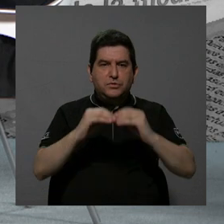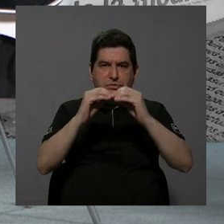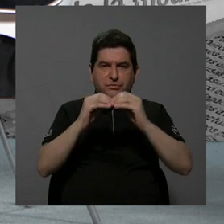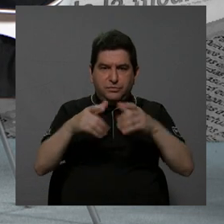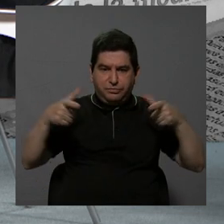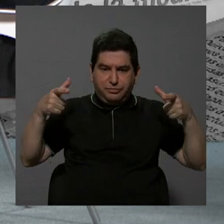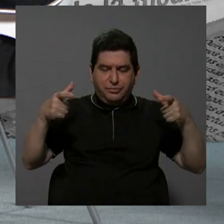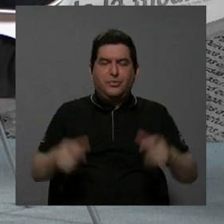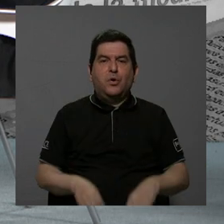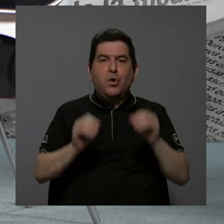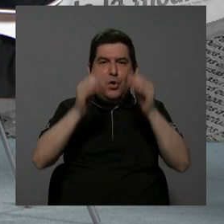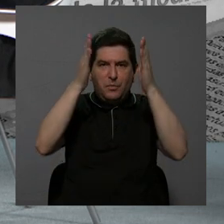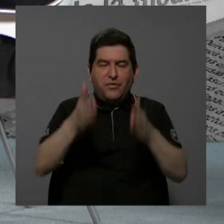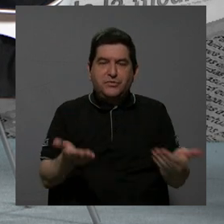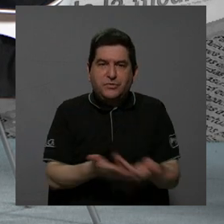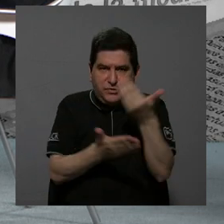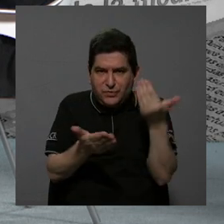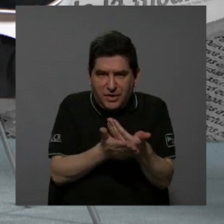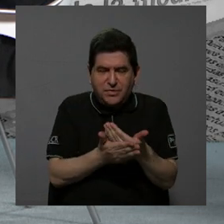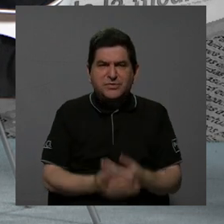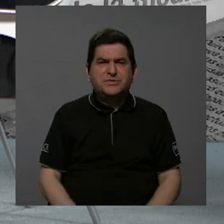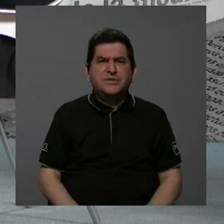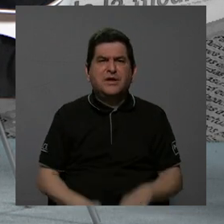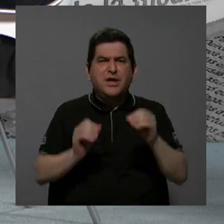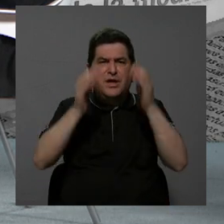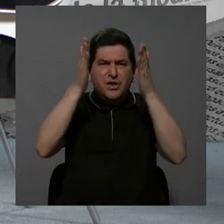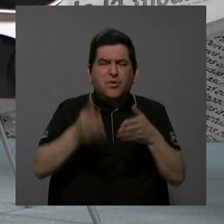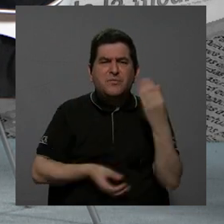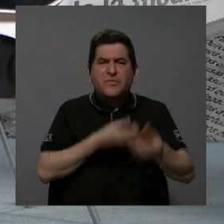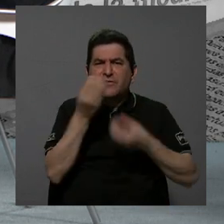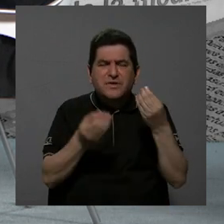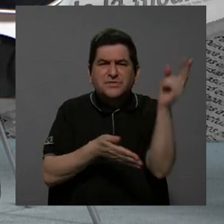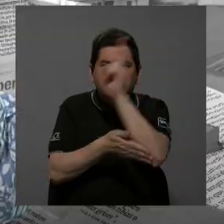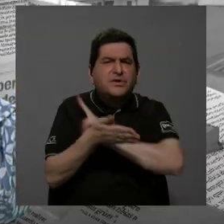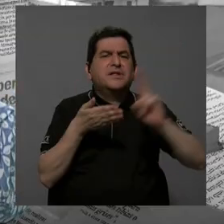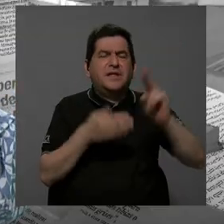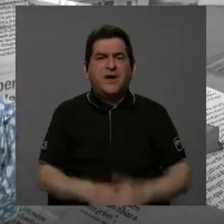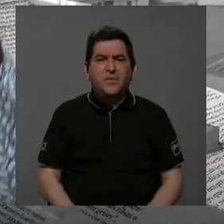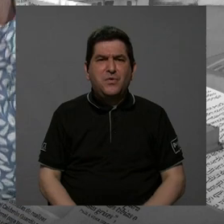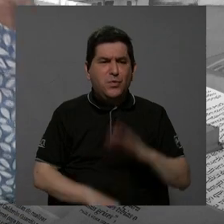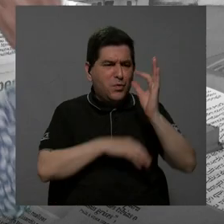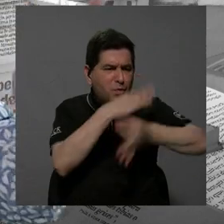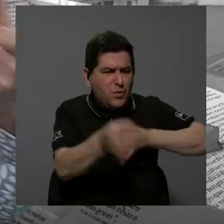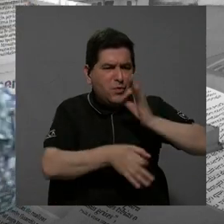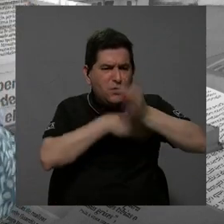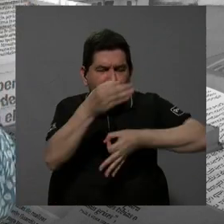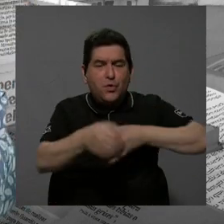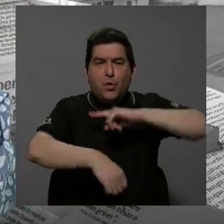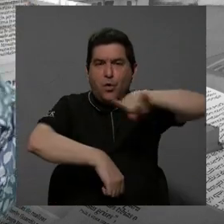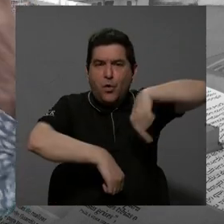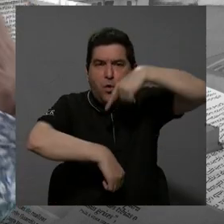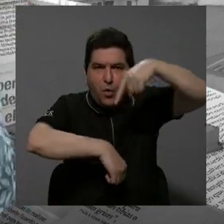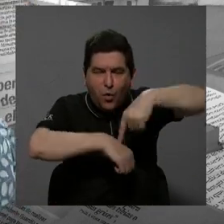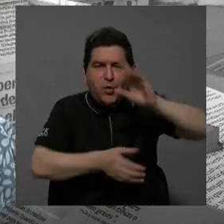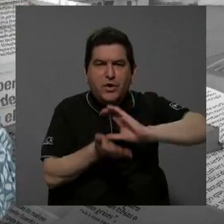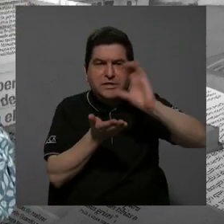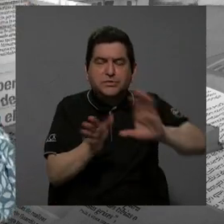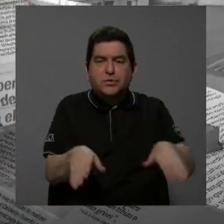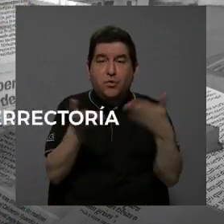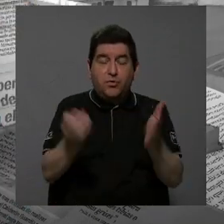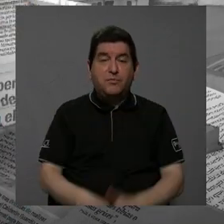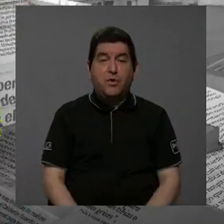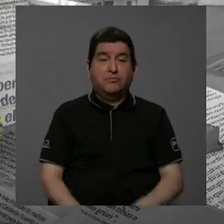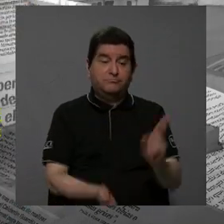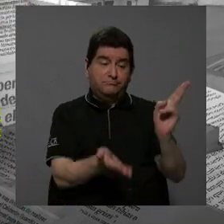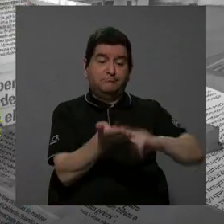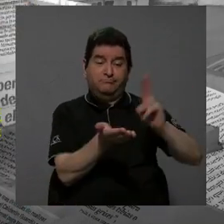qué está haciendo la universidad con los profesores? O sea, ¿cómo reponen los profesores o las horas de curso? Hemos tenido